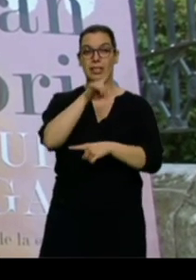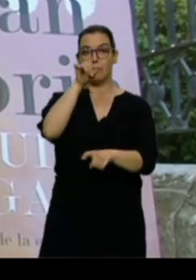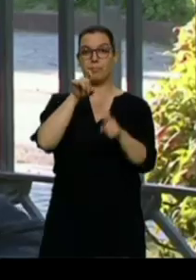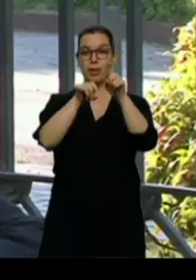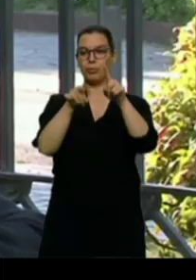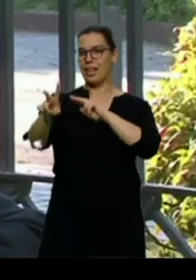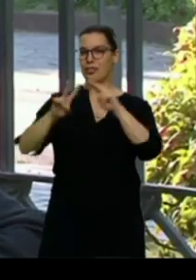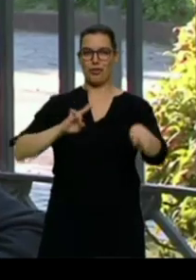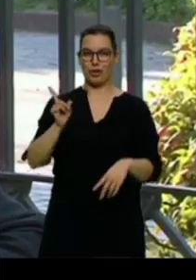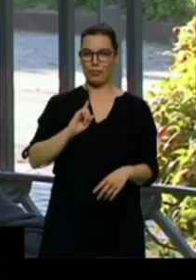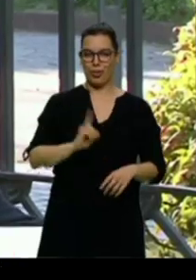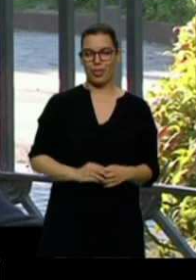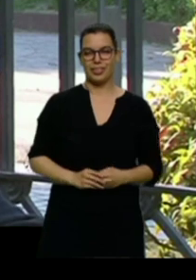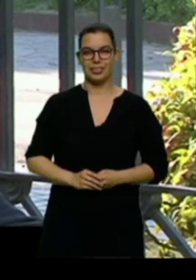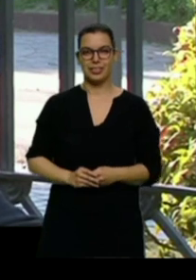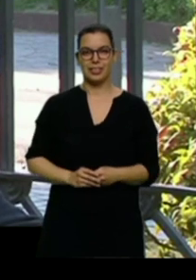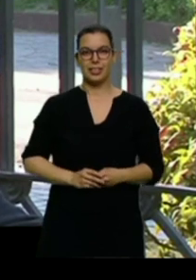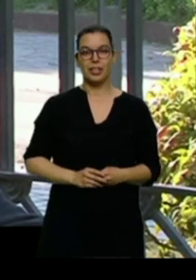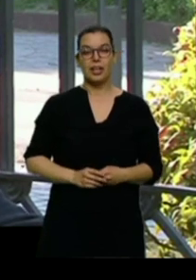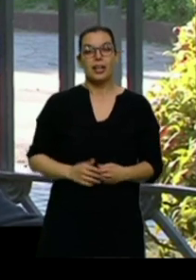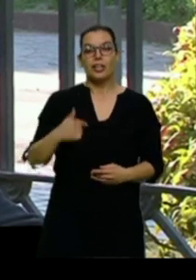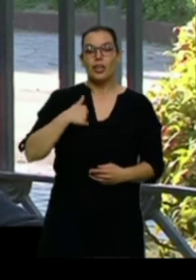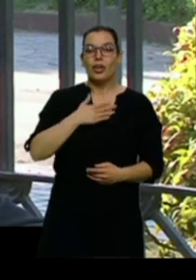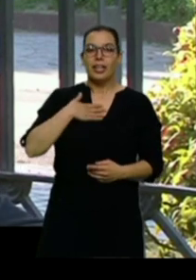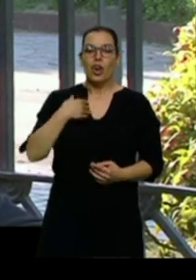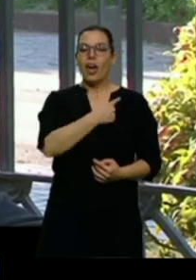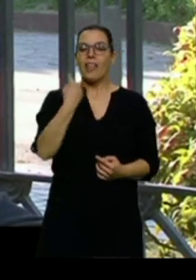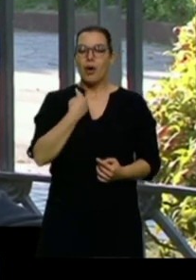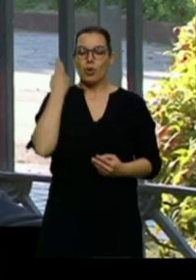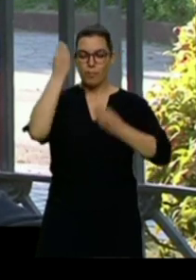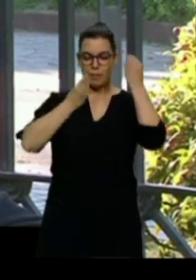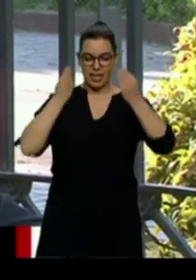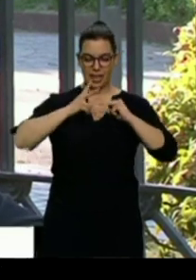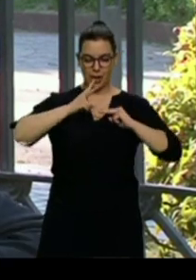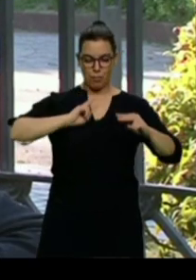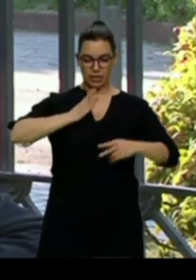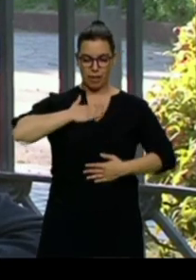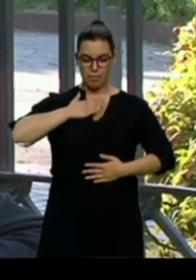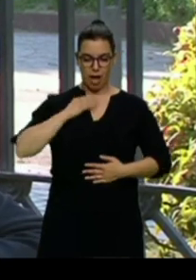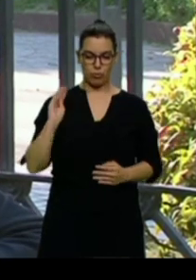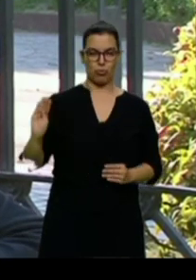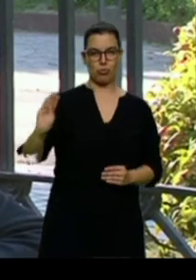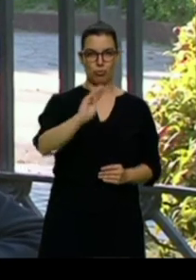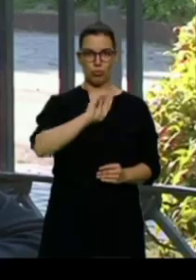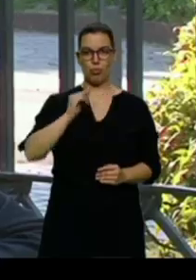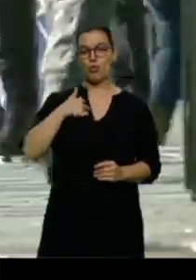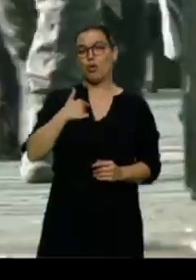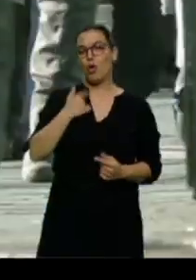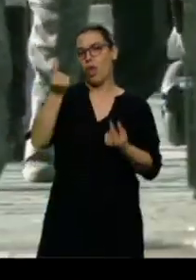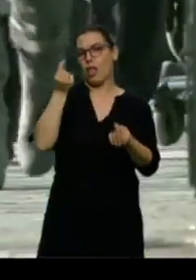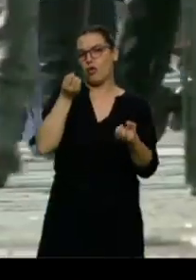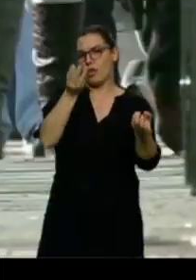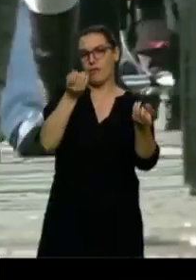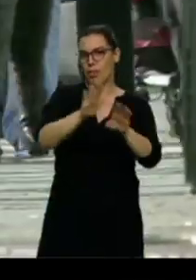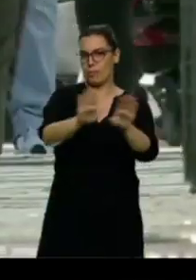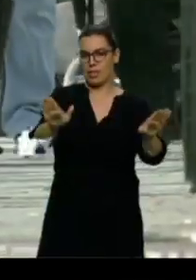respuesta. Mi pretensión es que cada uno se responda. Yo proporciono la información, los datos. Una